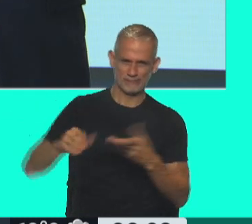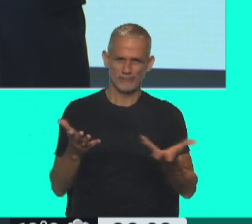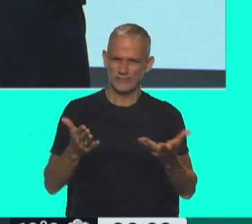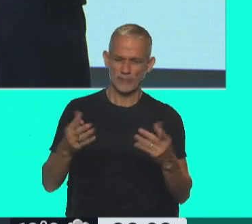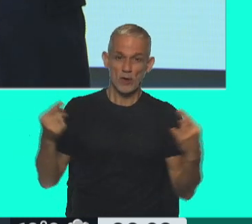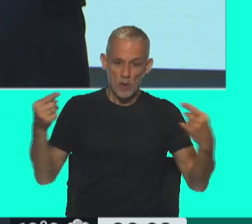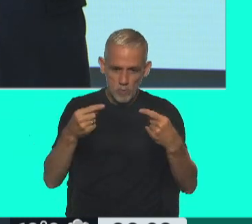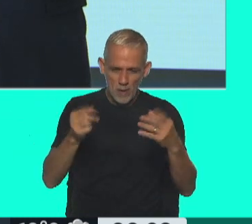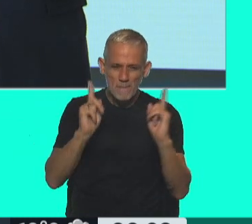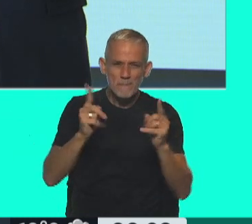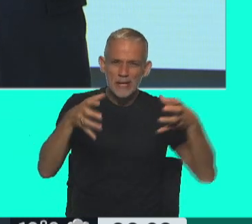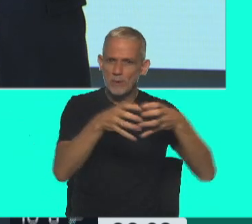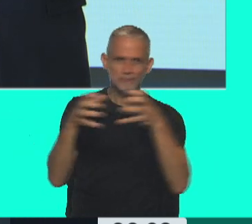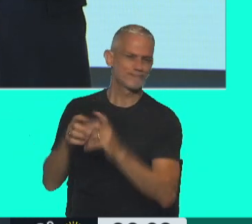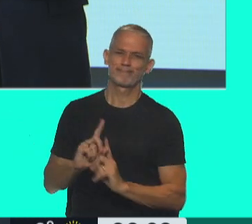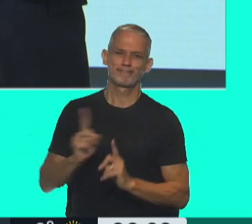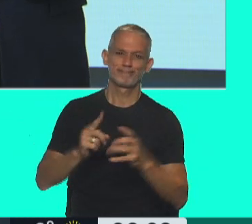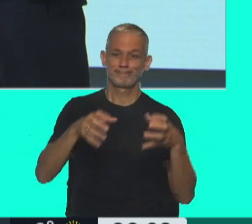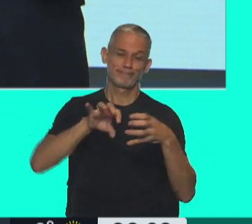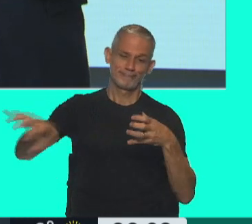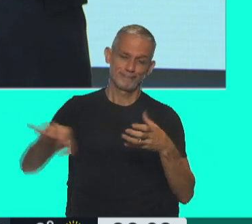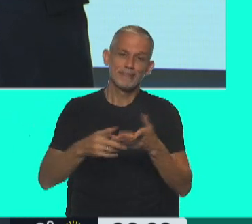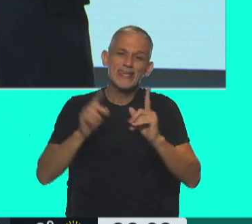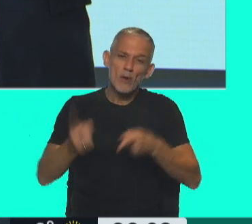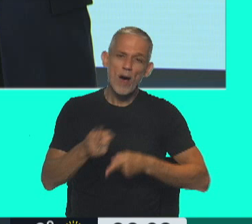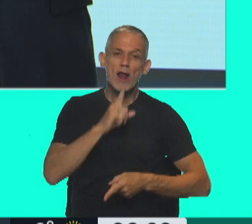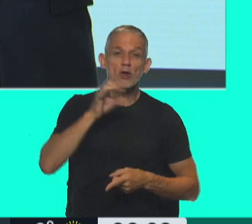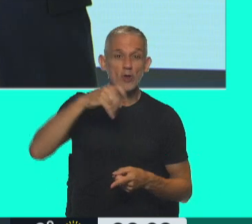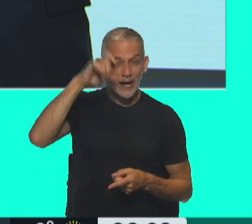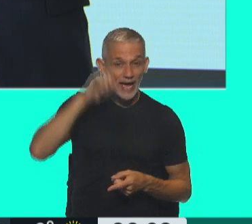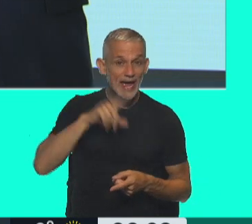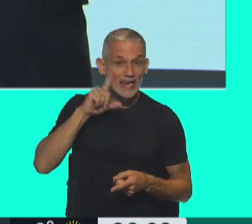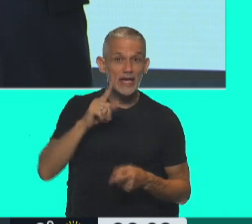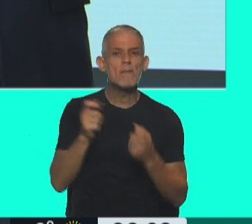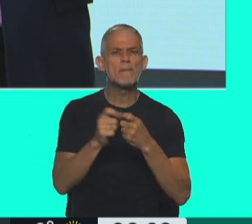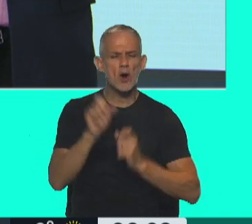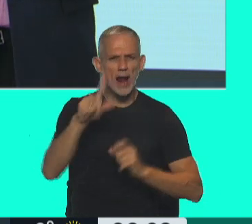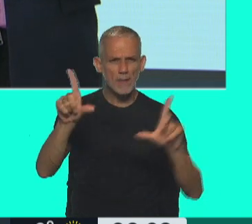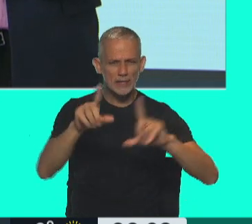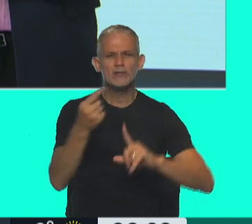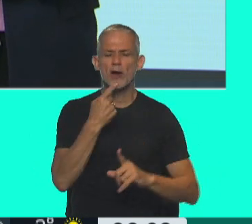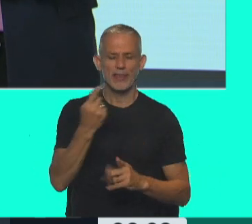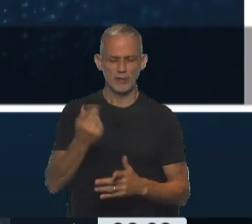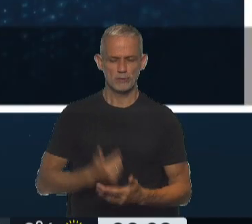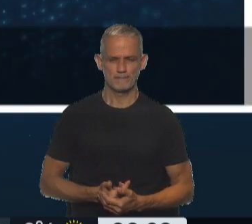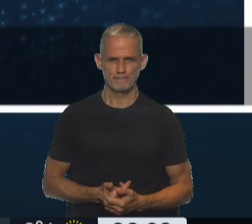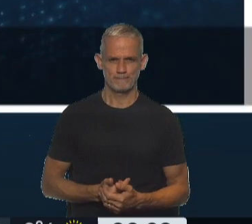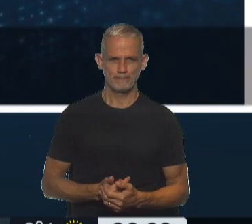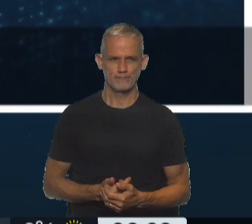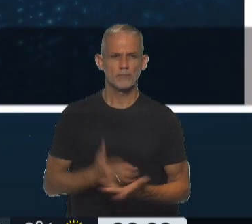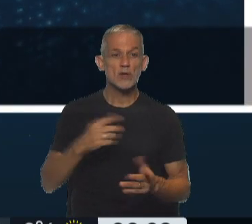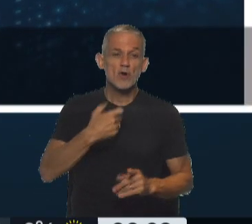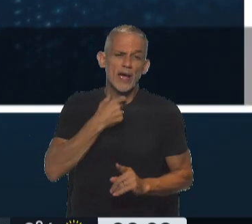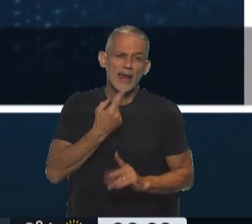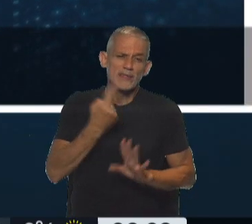forman parte de un mismo espacio político. Sin embargo, Tonelli habló en ese programa y dijo esto. Quería